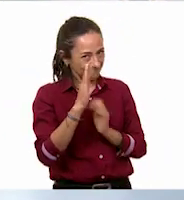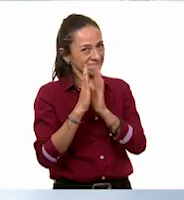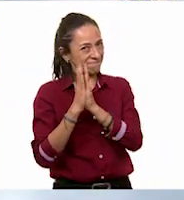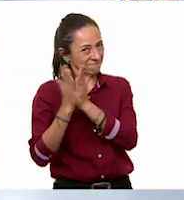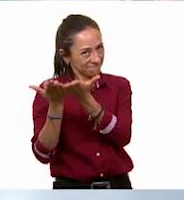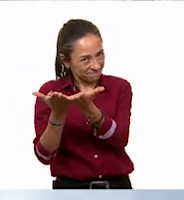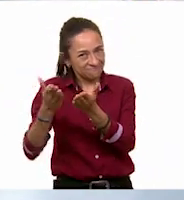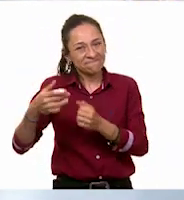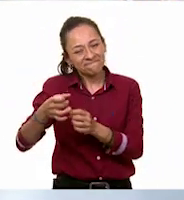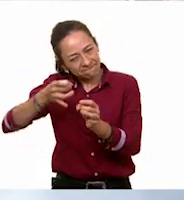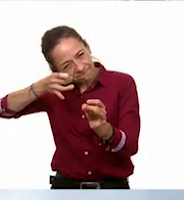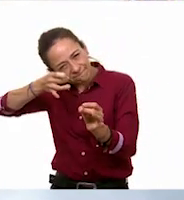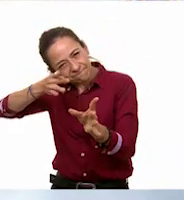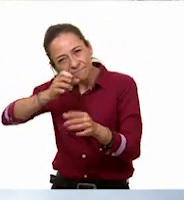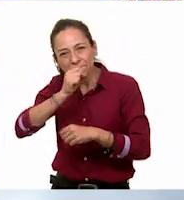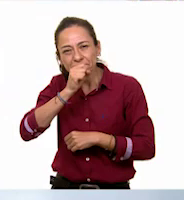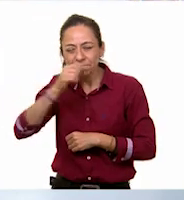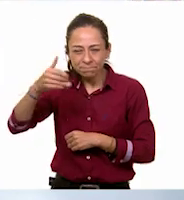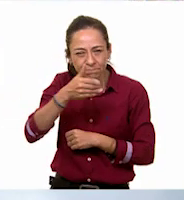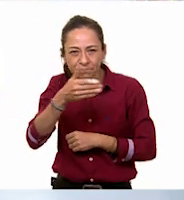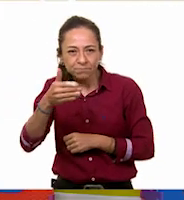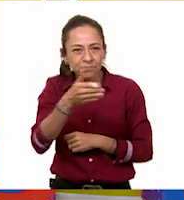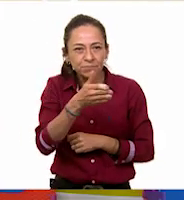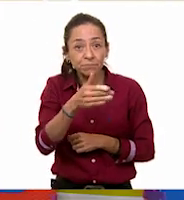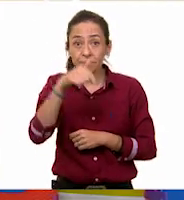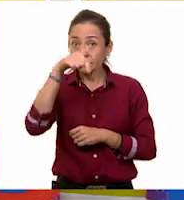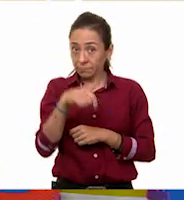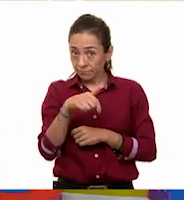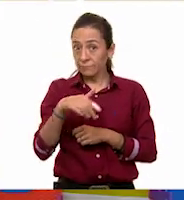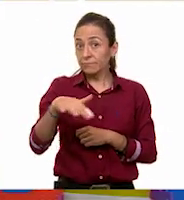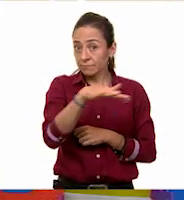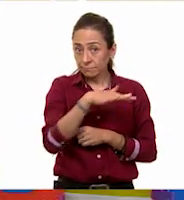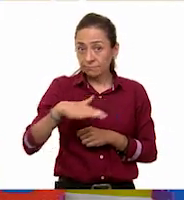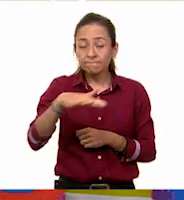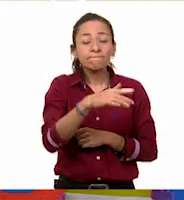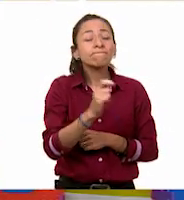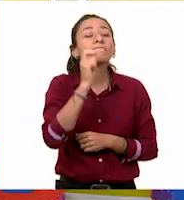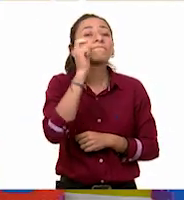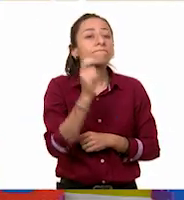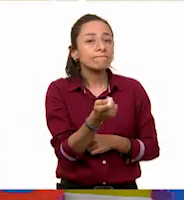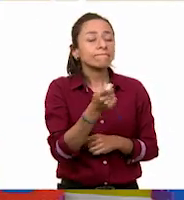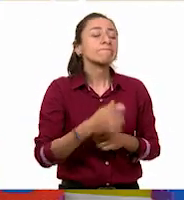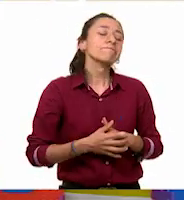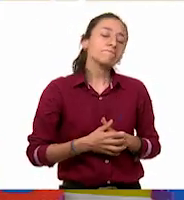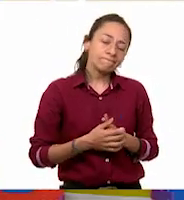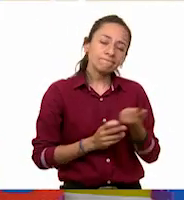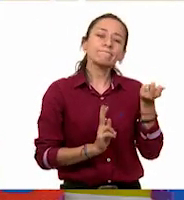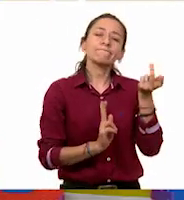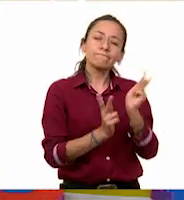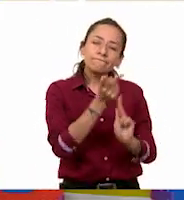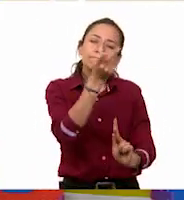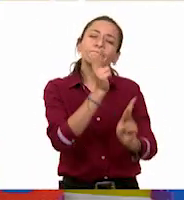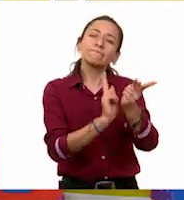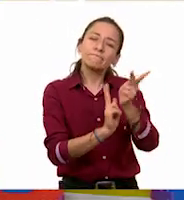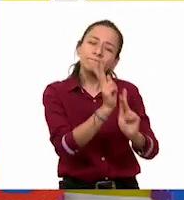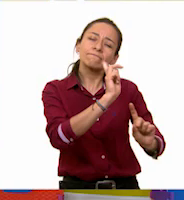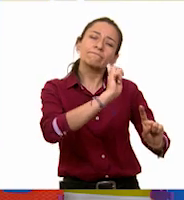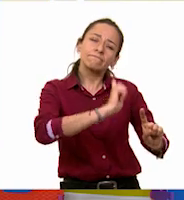Muy bien. En este espacio, nosotros tenemos todas las plantas que hemos